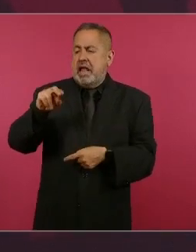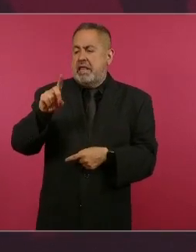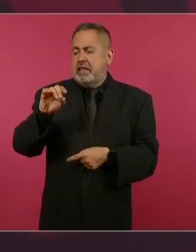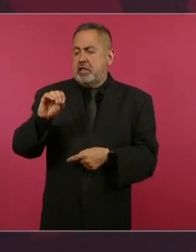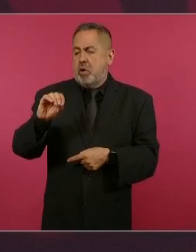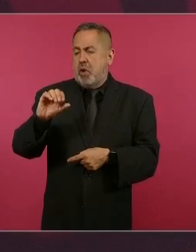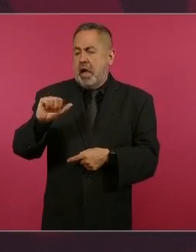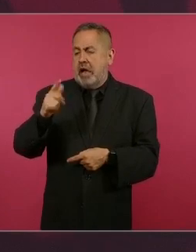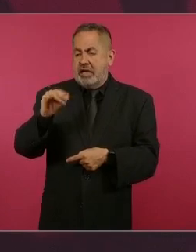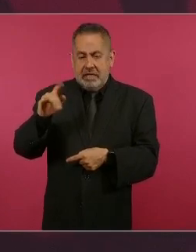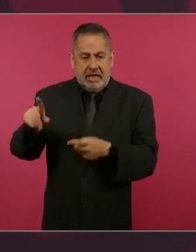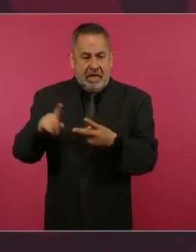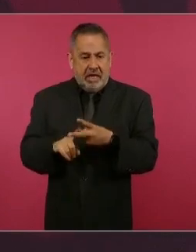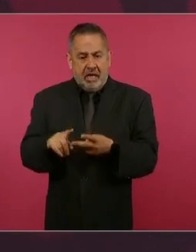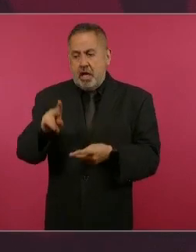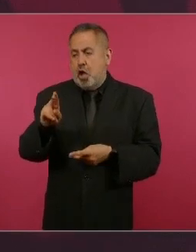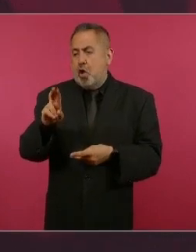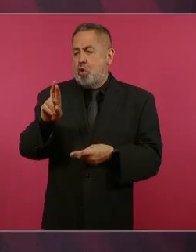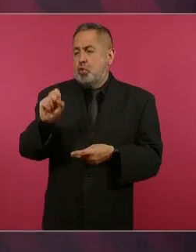Úrsulo Galván,